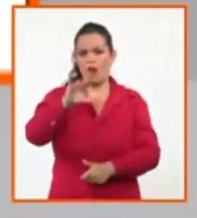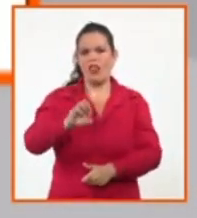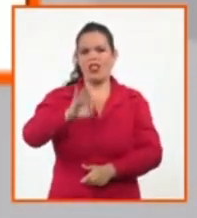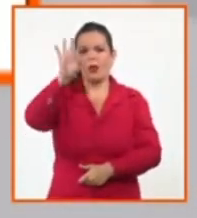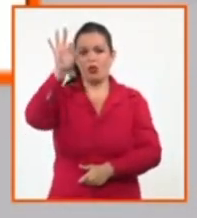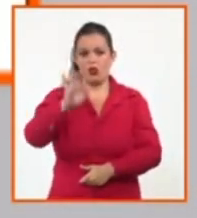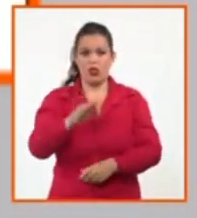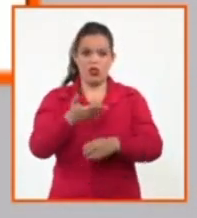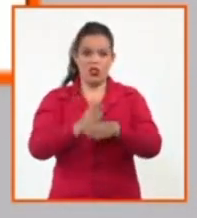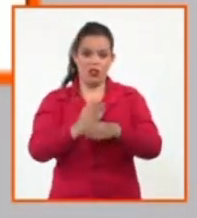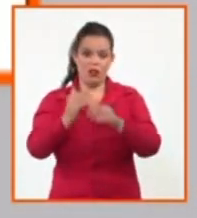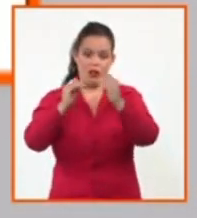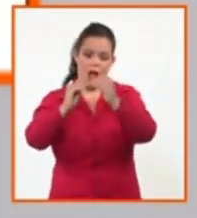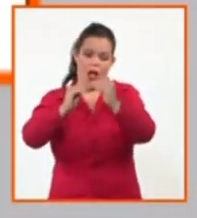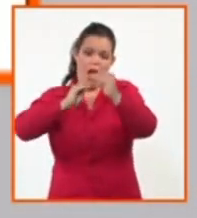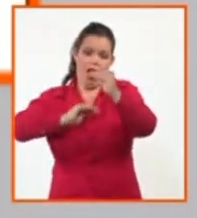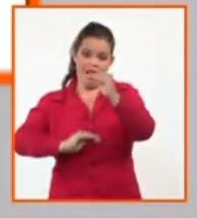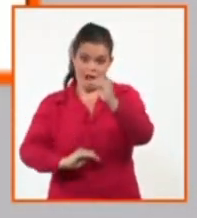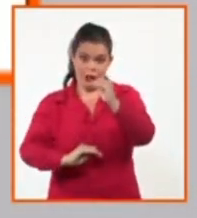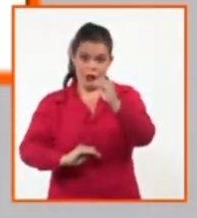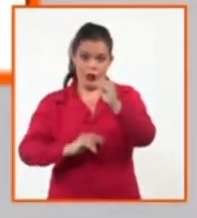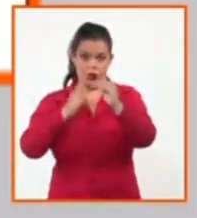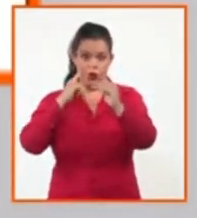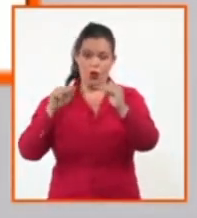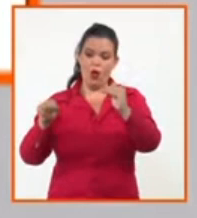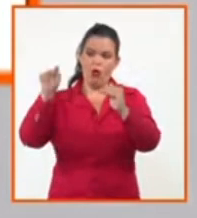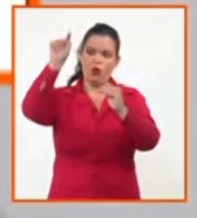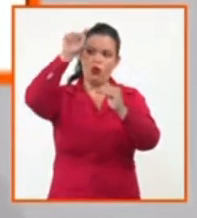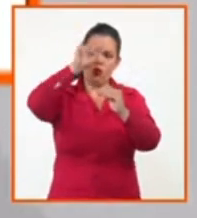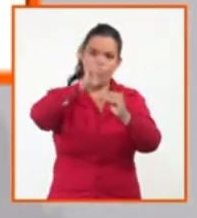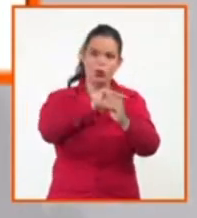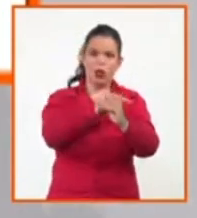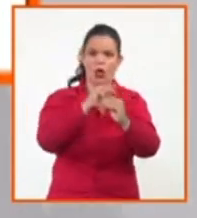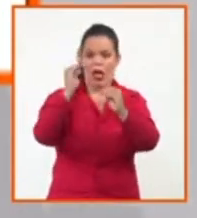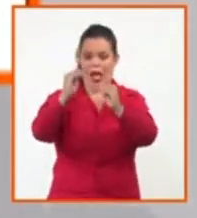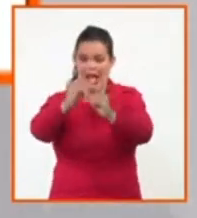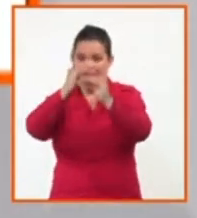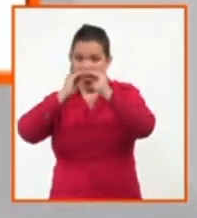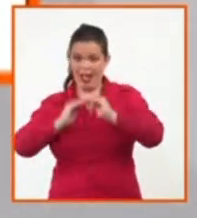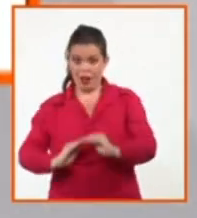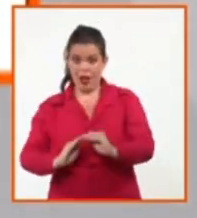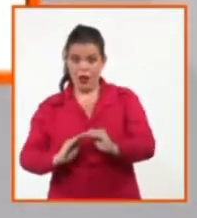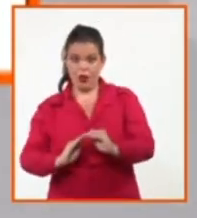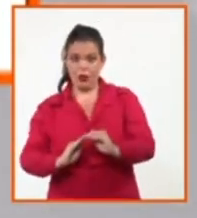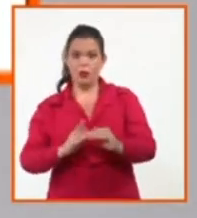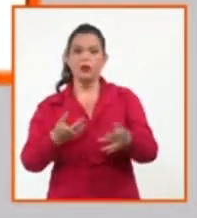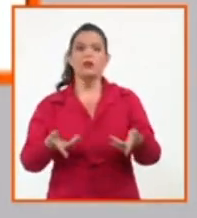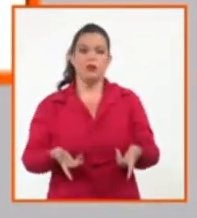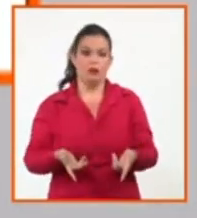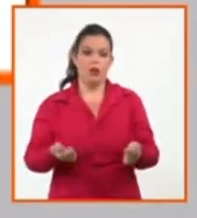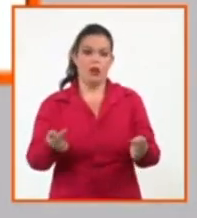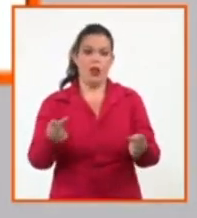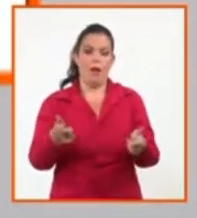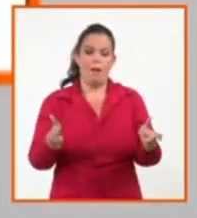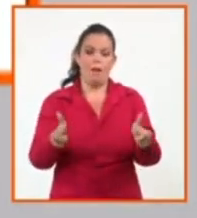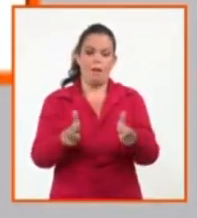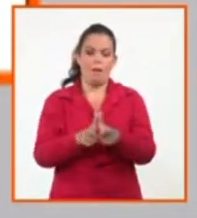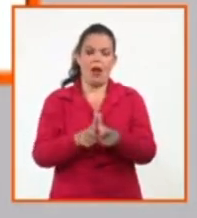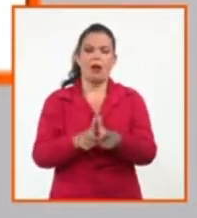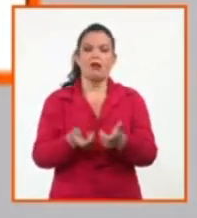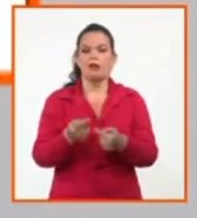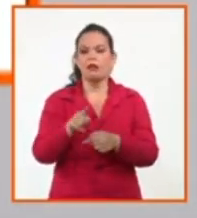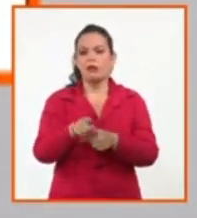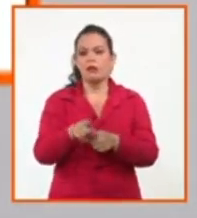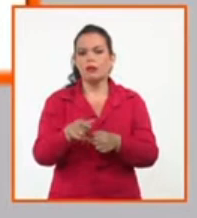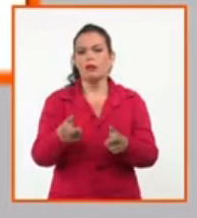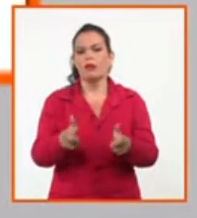toda la parte de abajo de la curva, que son personas que habían respondido, menos que los demás, todas esas personas